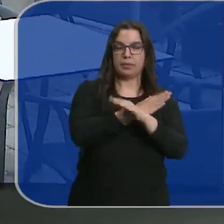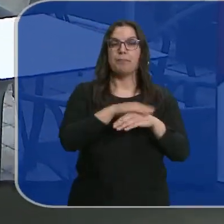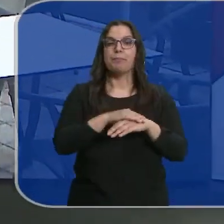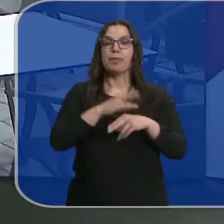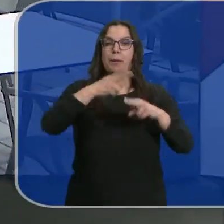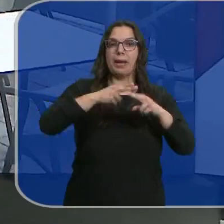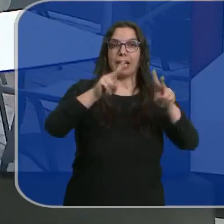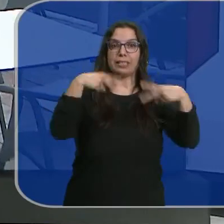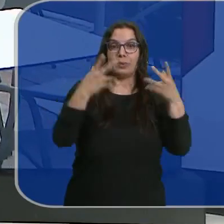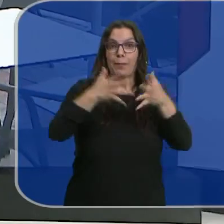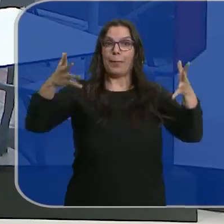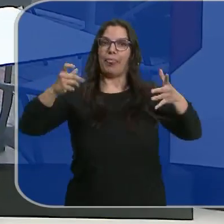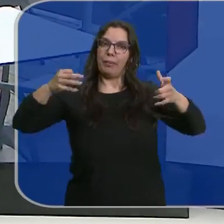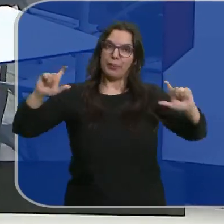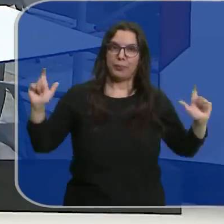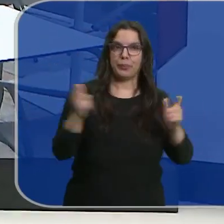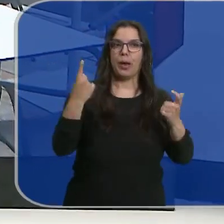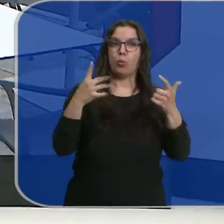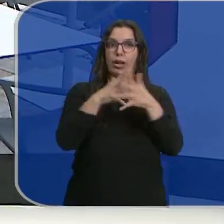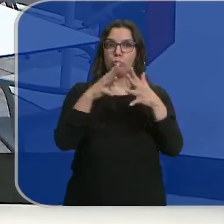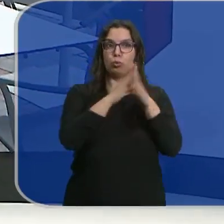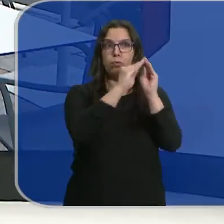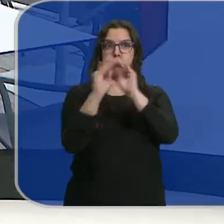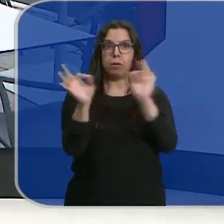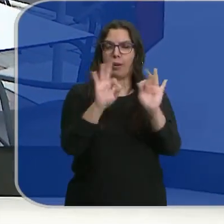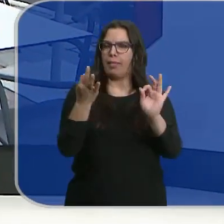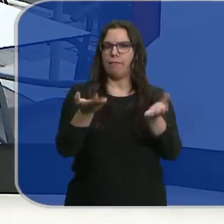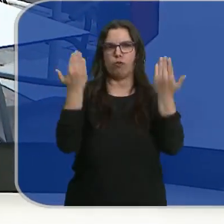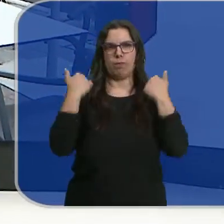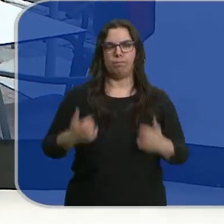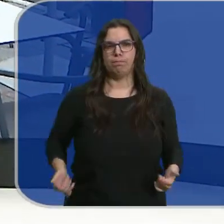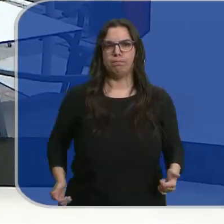restaurantes tendrán que retirar algunas de las estructuras que montaron. Cristina Pastor.